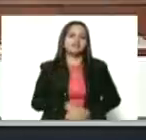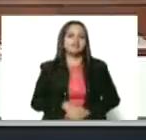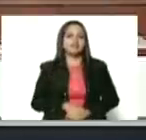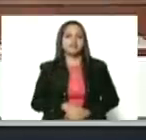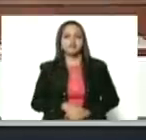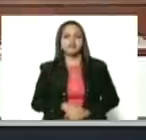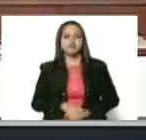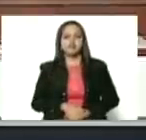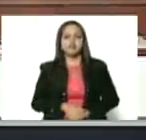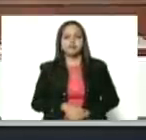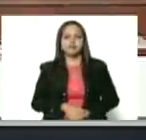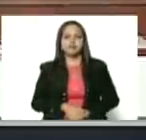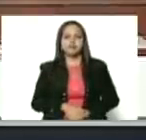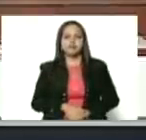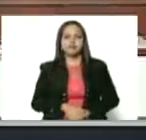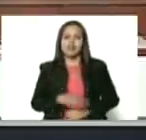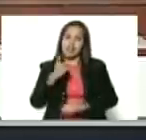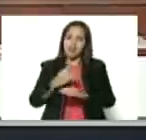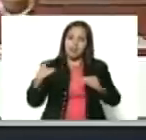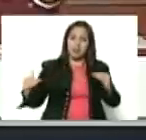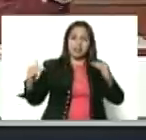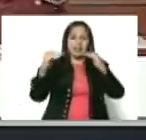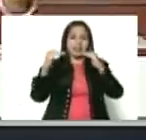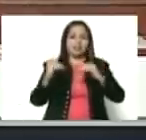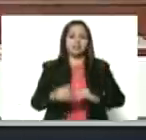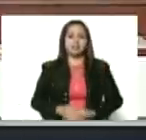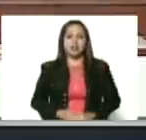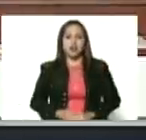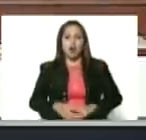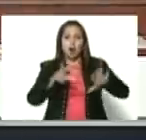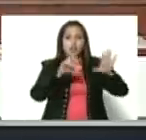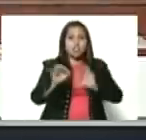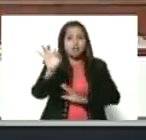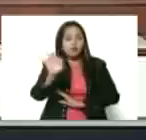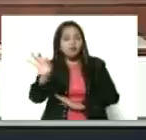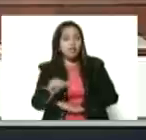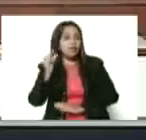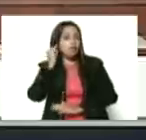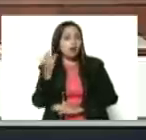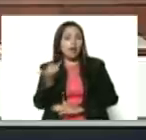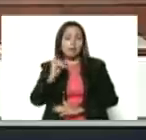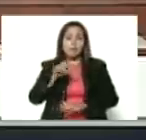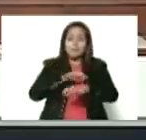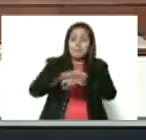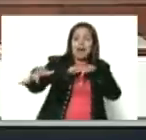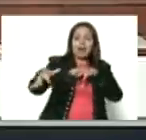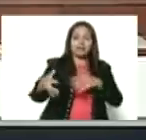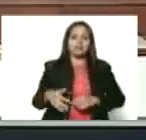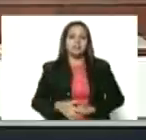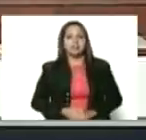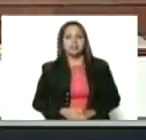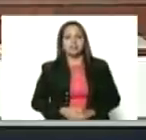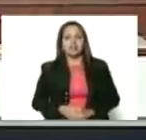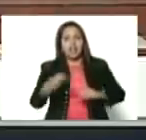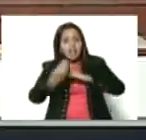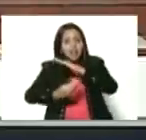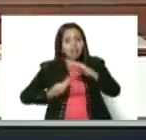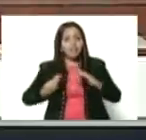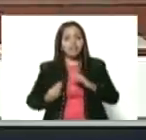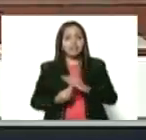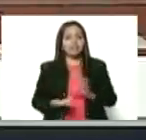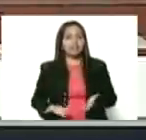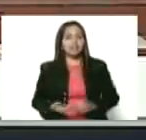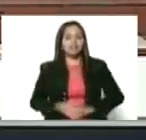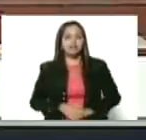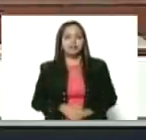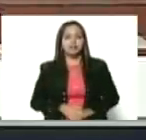a la equidad de género porque es la mujer 80% ha ocupado el espacio en la base y eso va, mire,